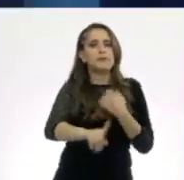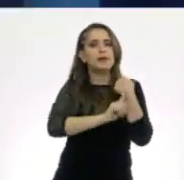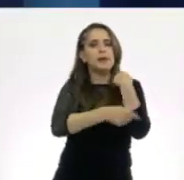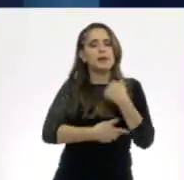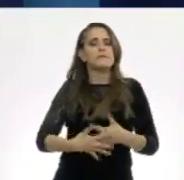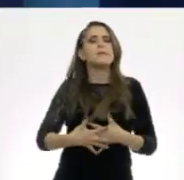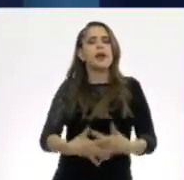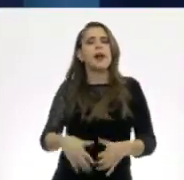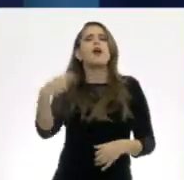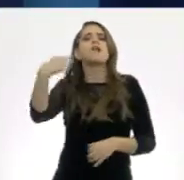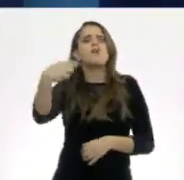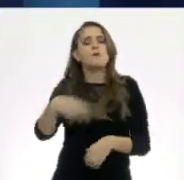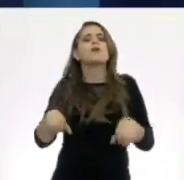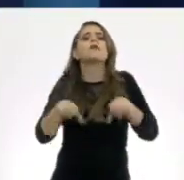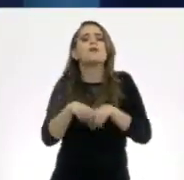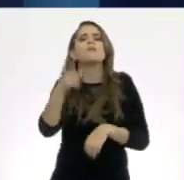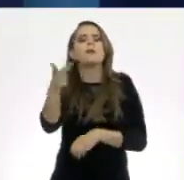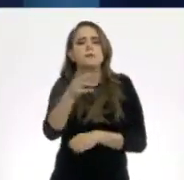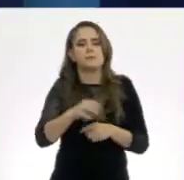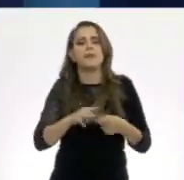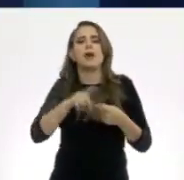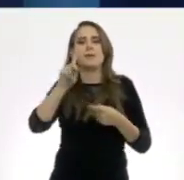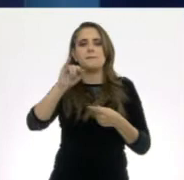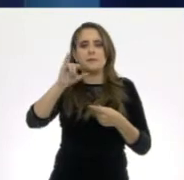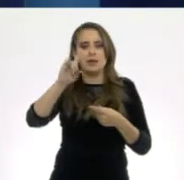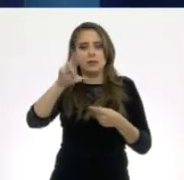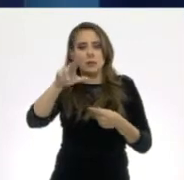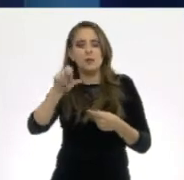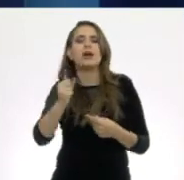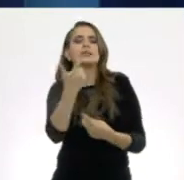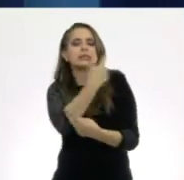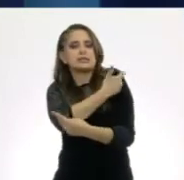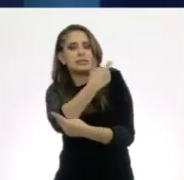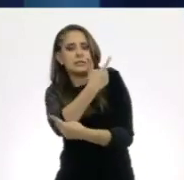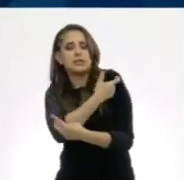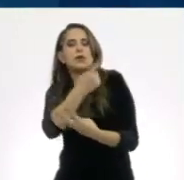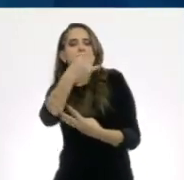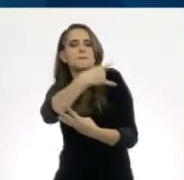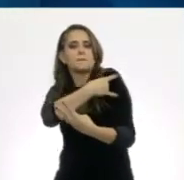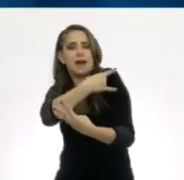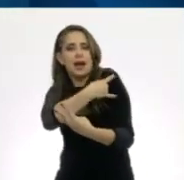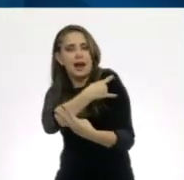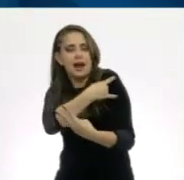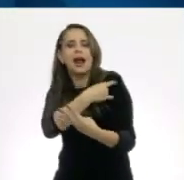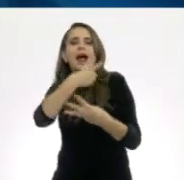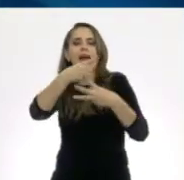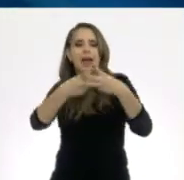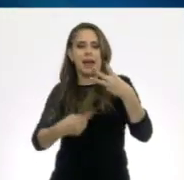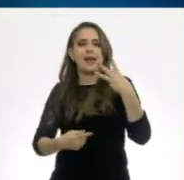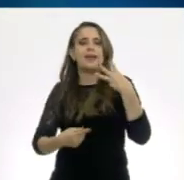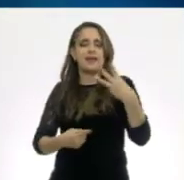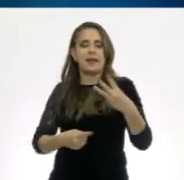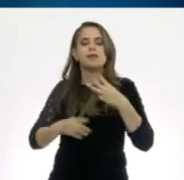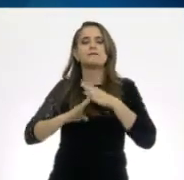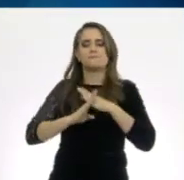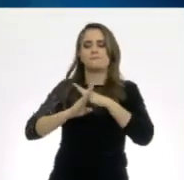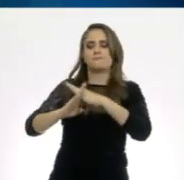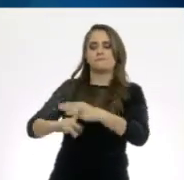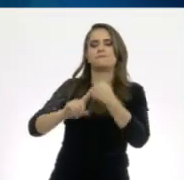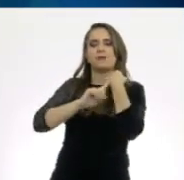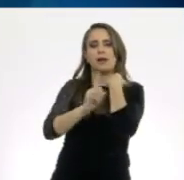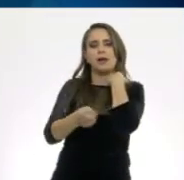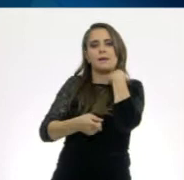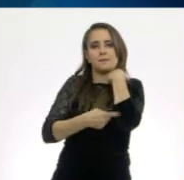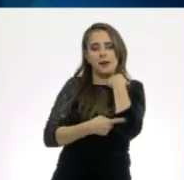yo me la sé. Píldoras, inyecciones y parches. Muy bien, es